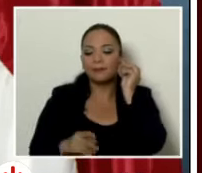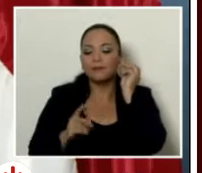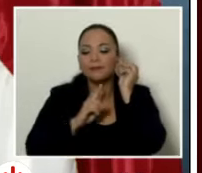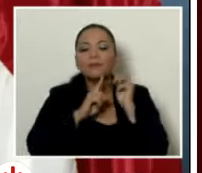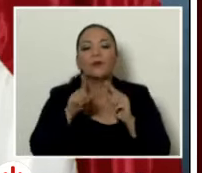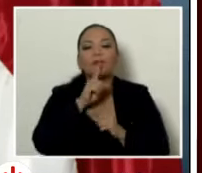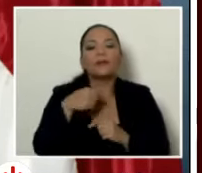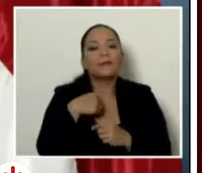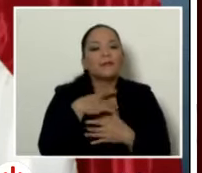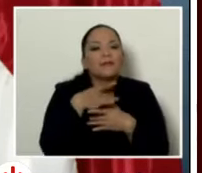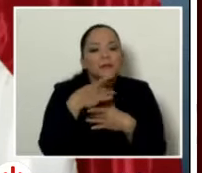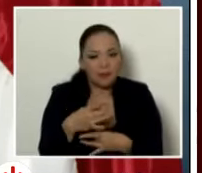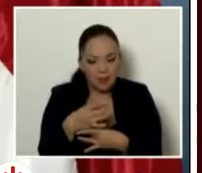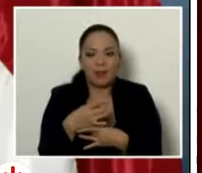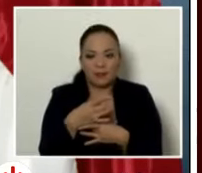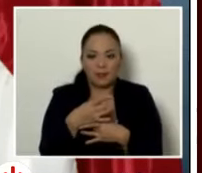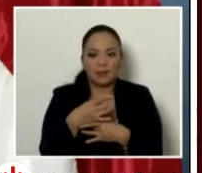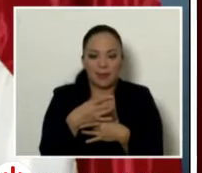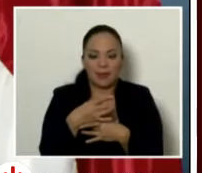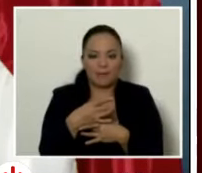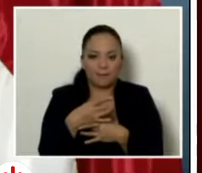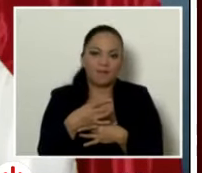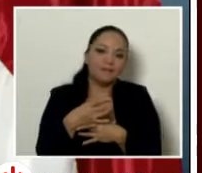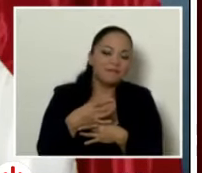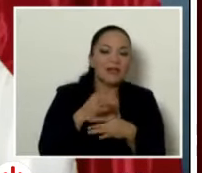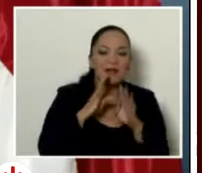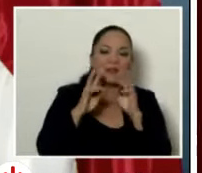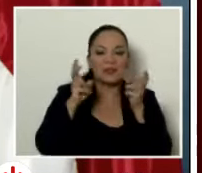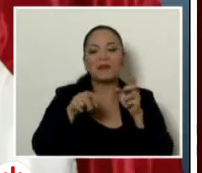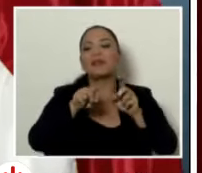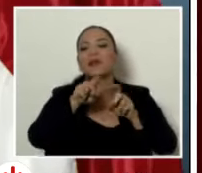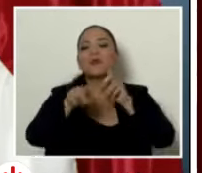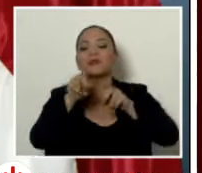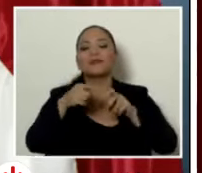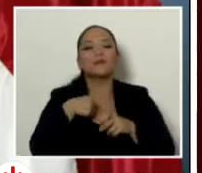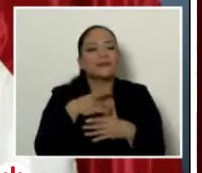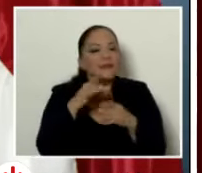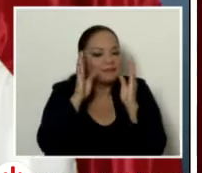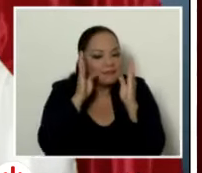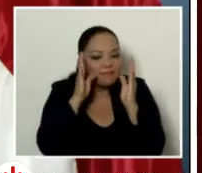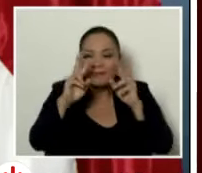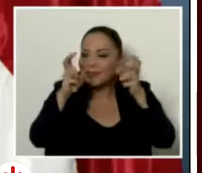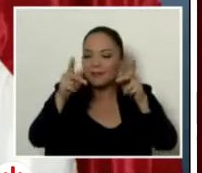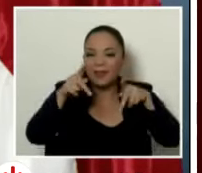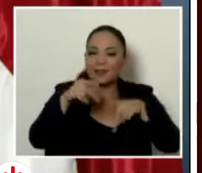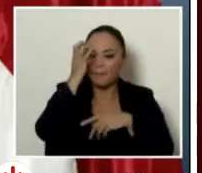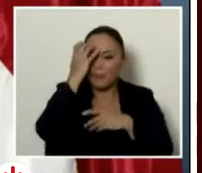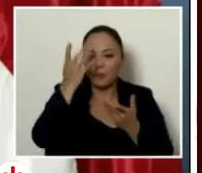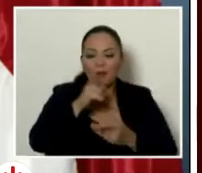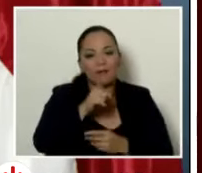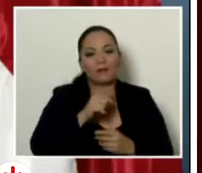es hablando de encuestas ponerle atención a los temas que la gente está preocupada